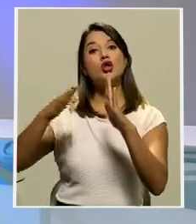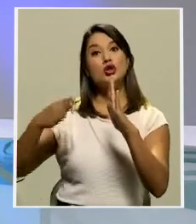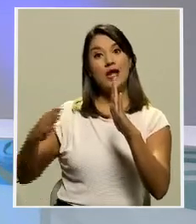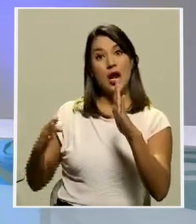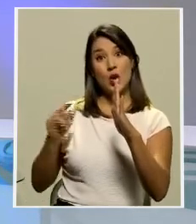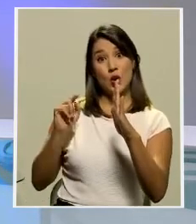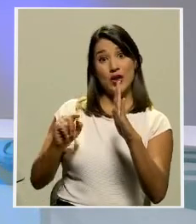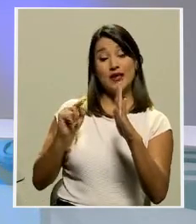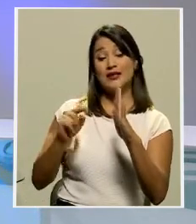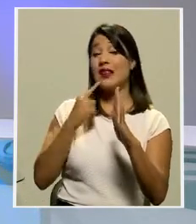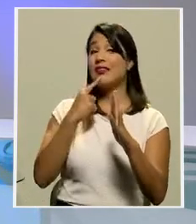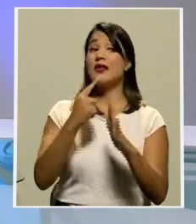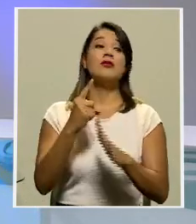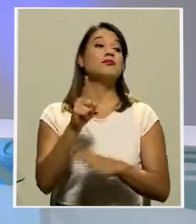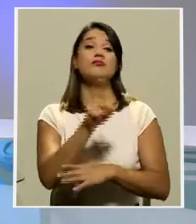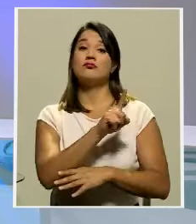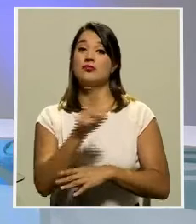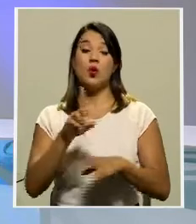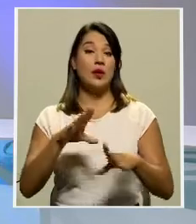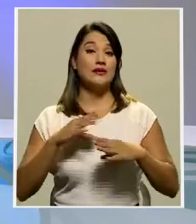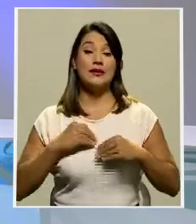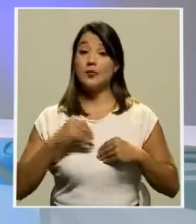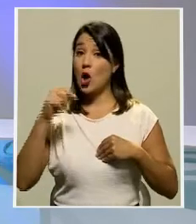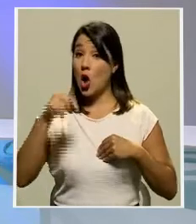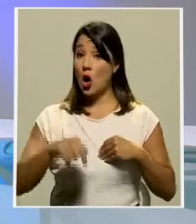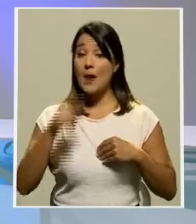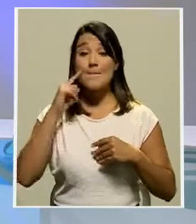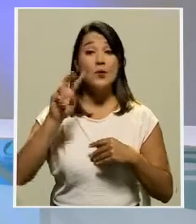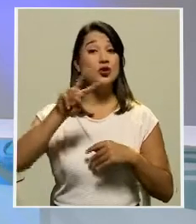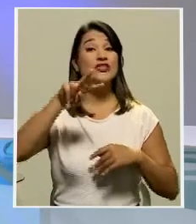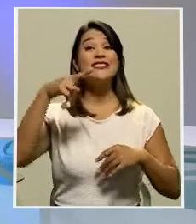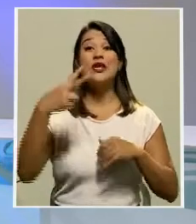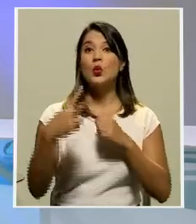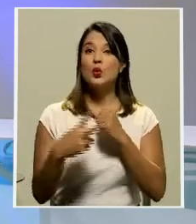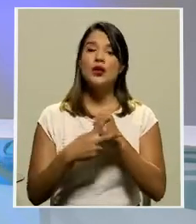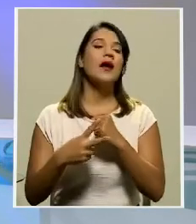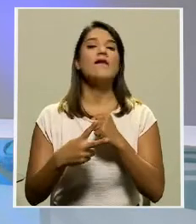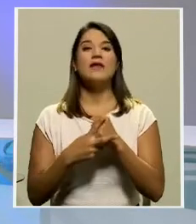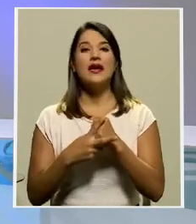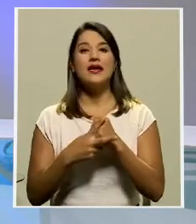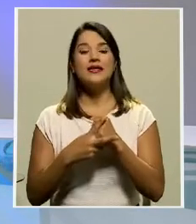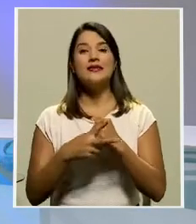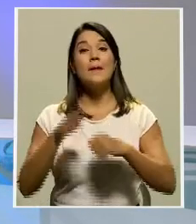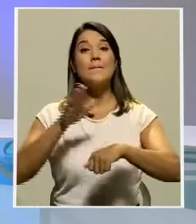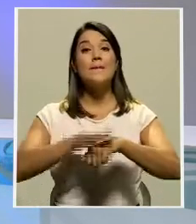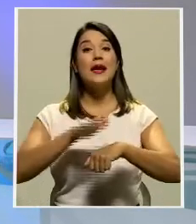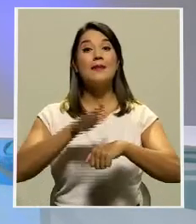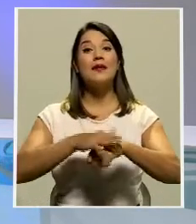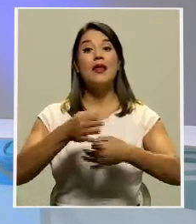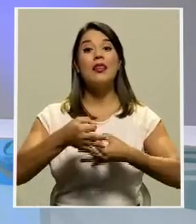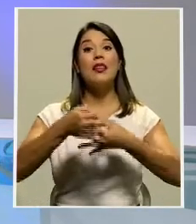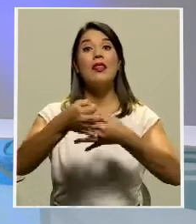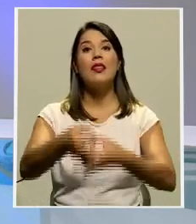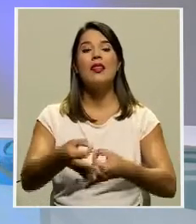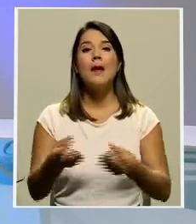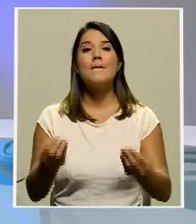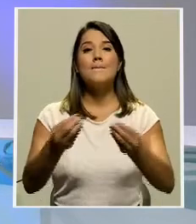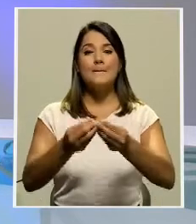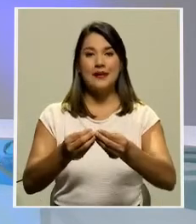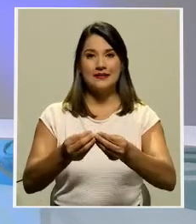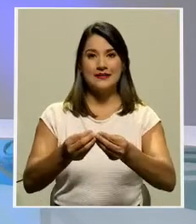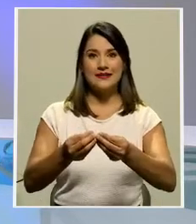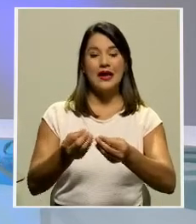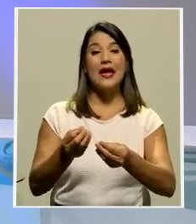República rechazó hoy por segunda vez en pocos días el pedido del Ministerio de Justicia para